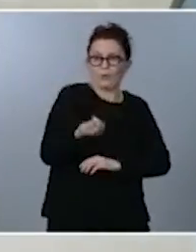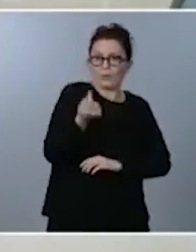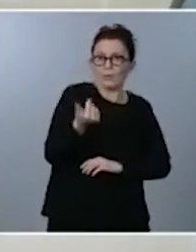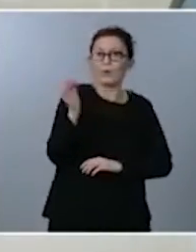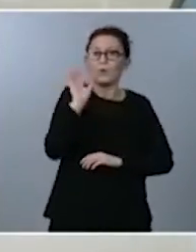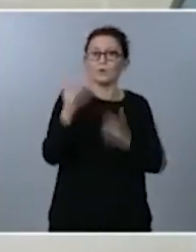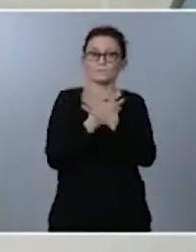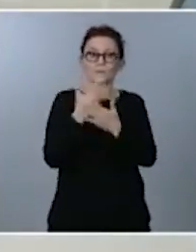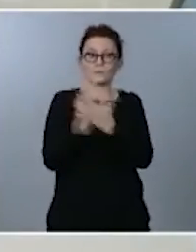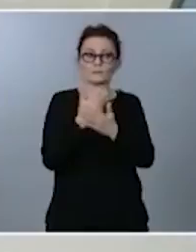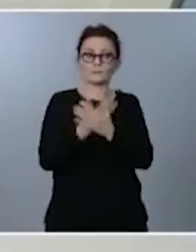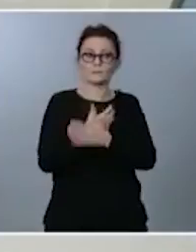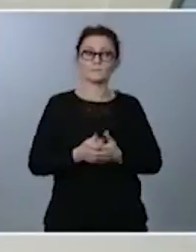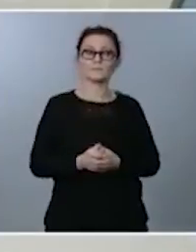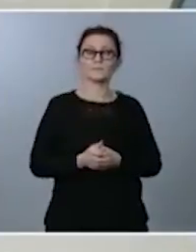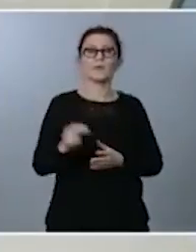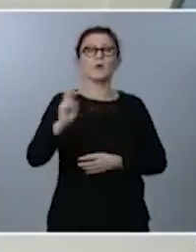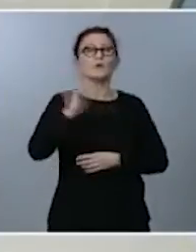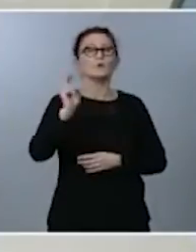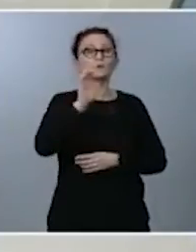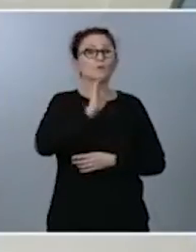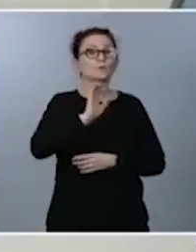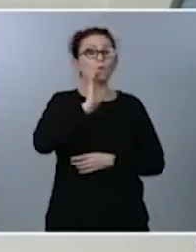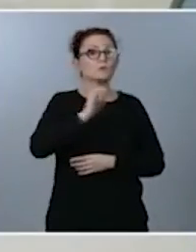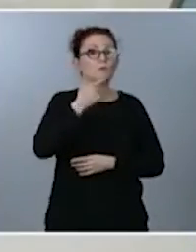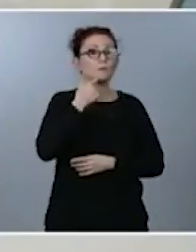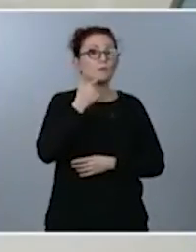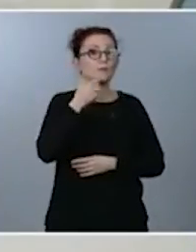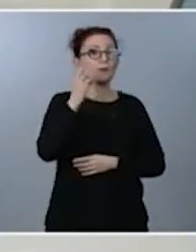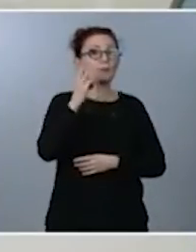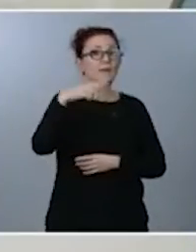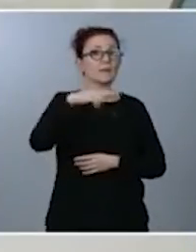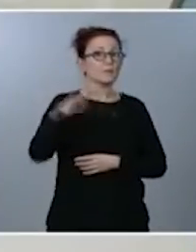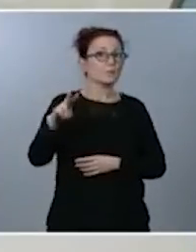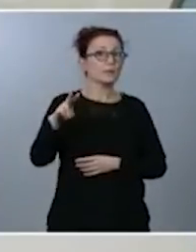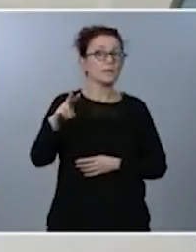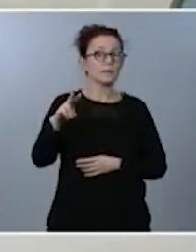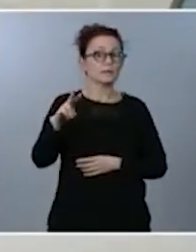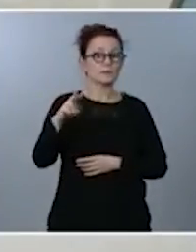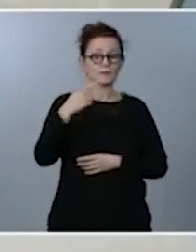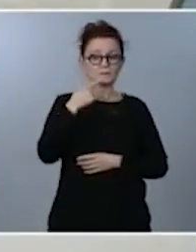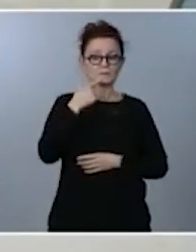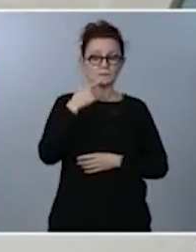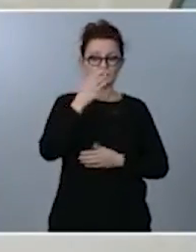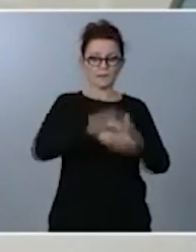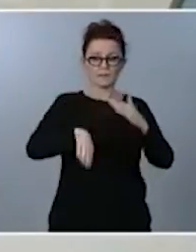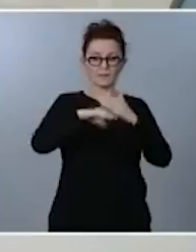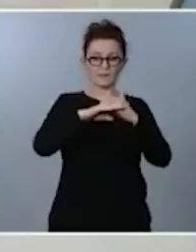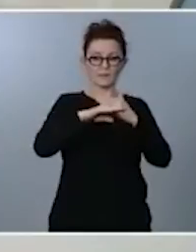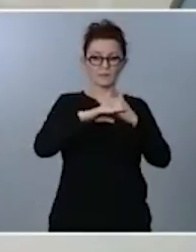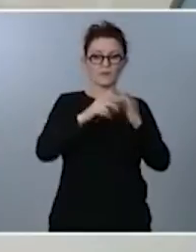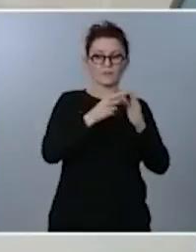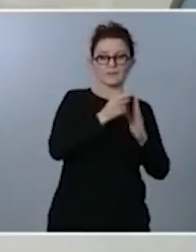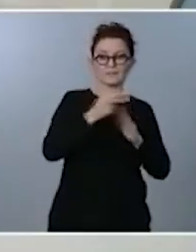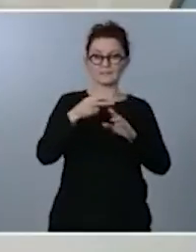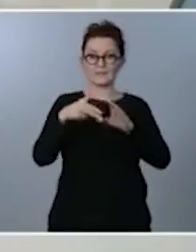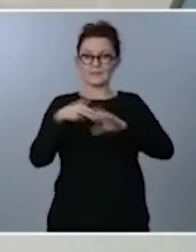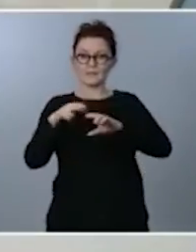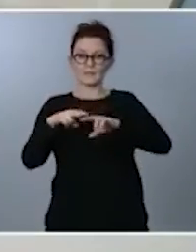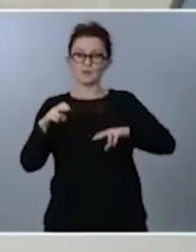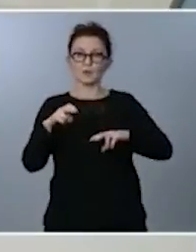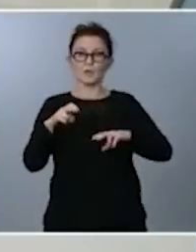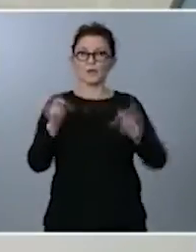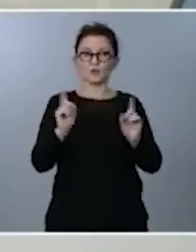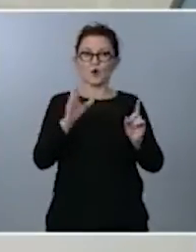bueno, una curiosidad, está diciendo el PNV que no habría equiparación del diésel y gasolina porque ellos han conseguido que no esté. Era una